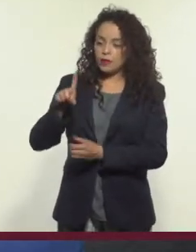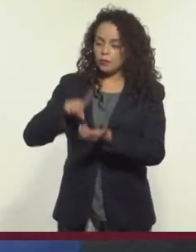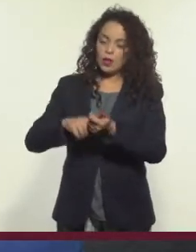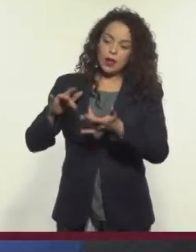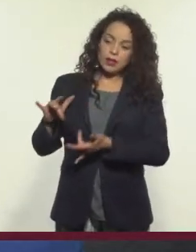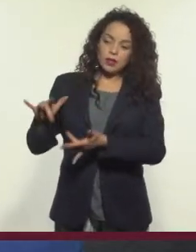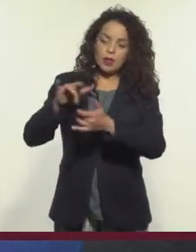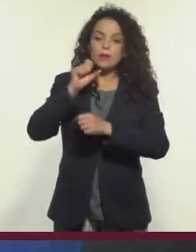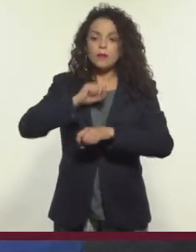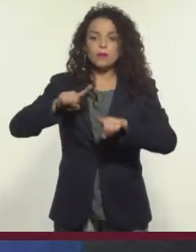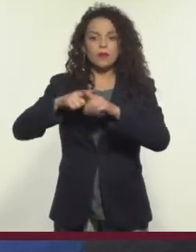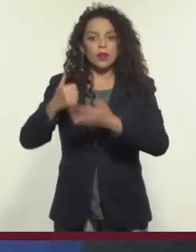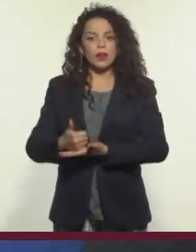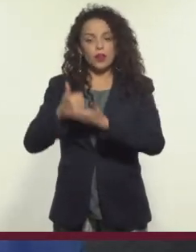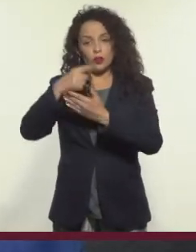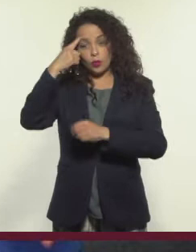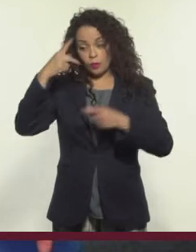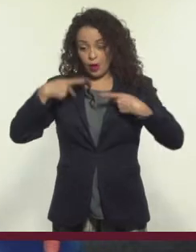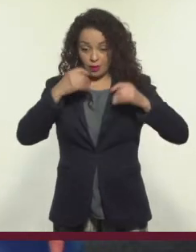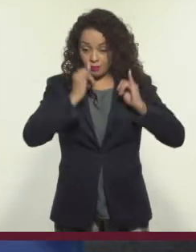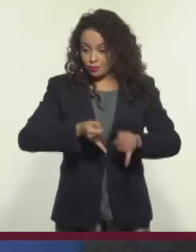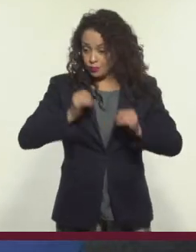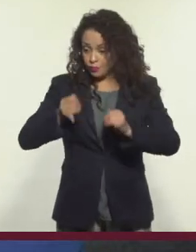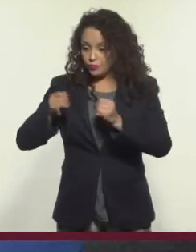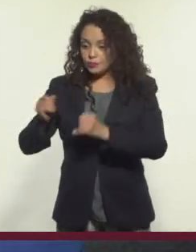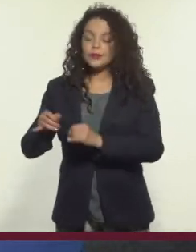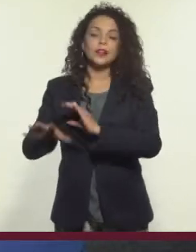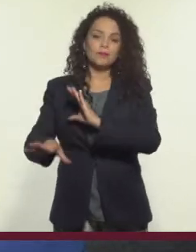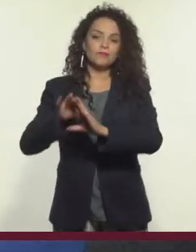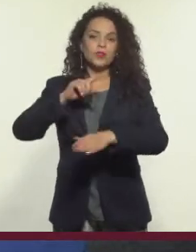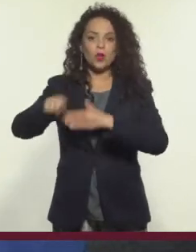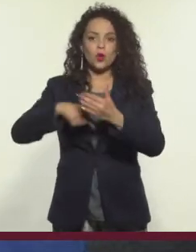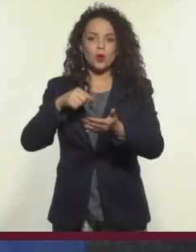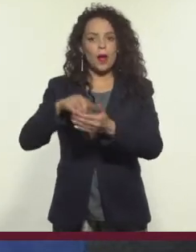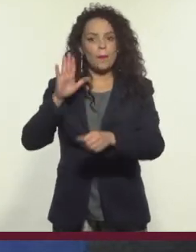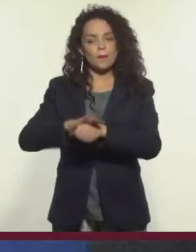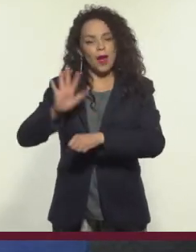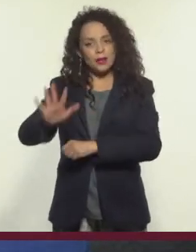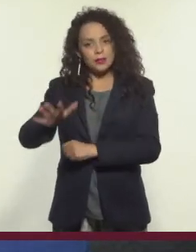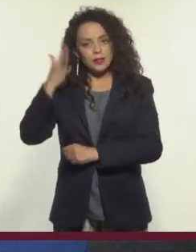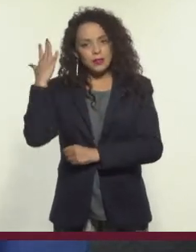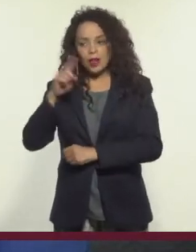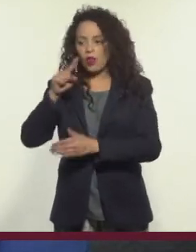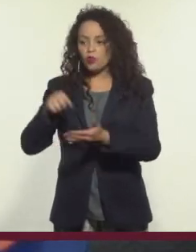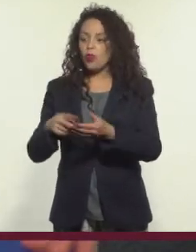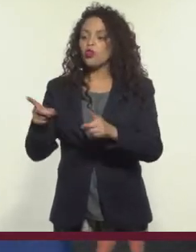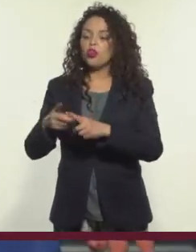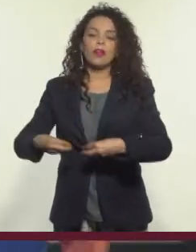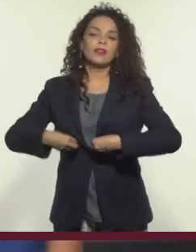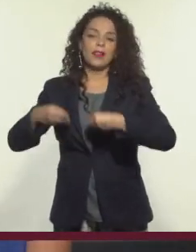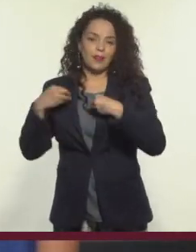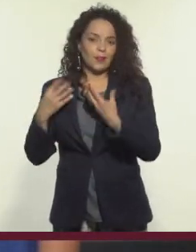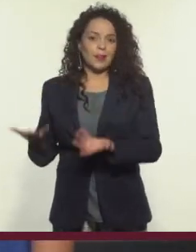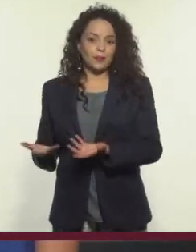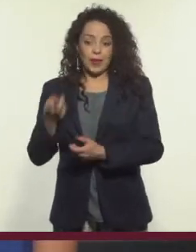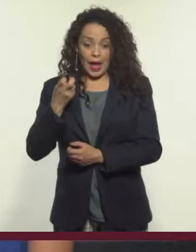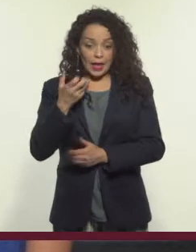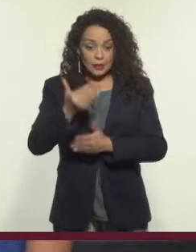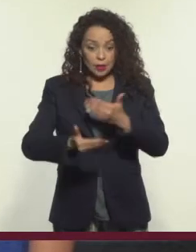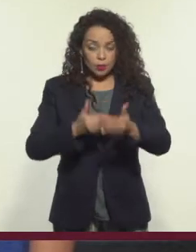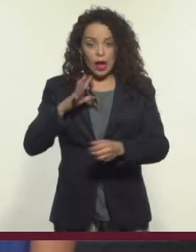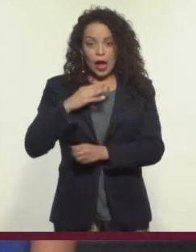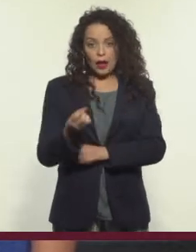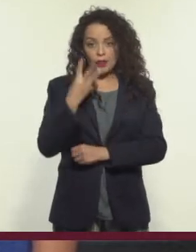que las redes sociales también contribuyen a que los individuos encuentren un lugar más rápido dentro de este nuevo espacio en el que vivirán. De este